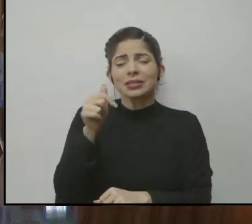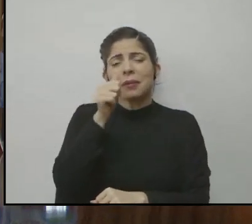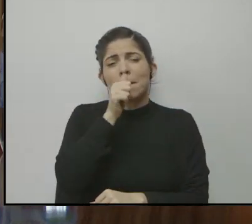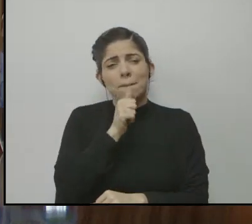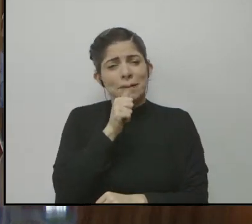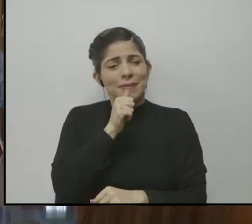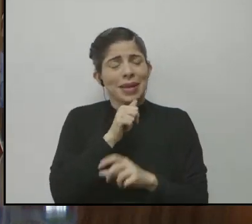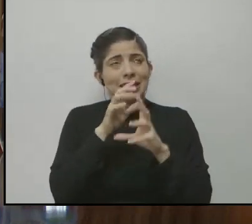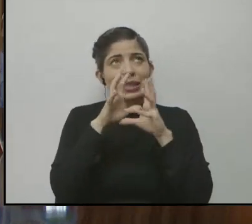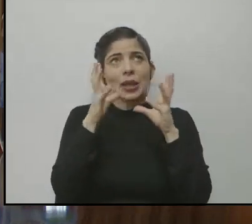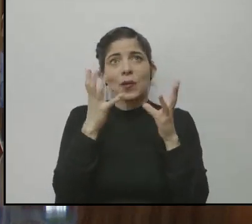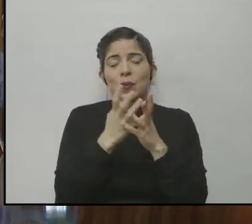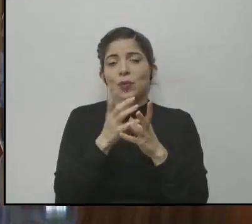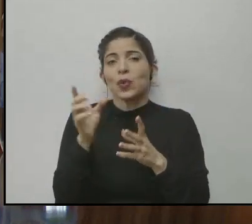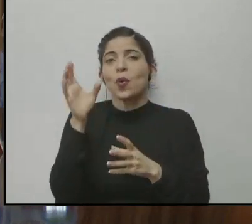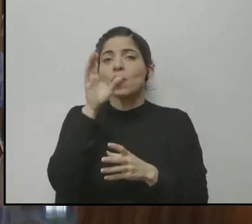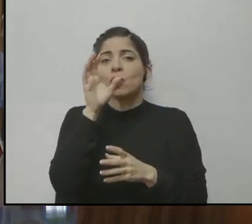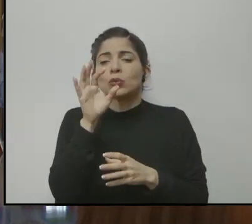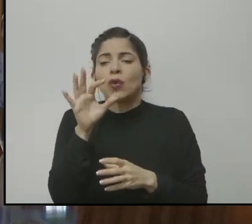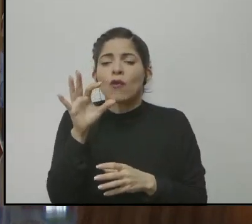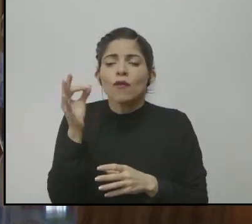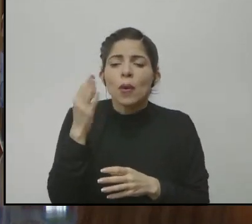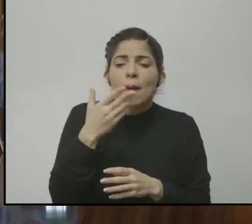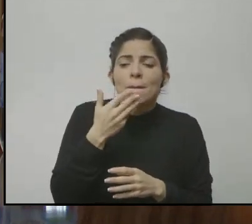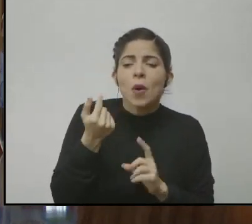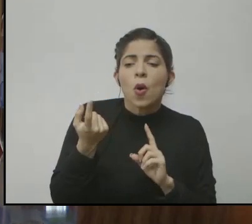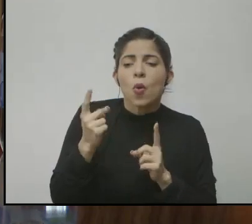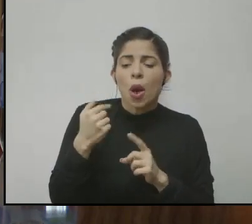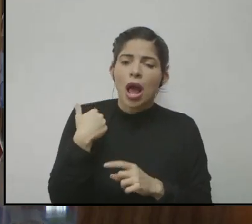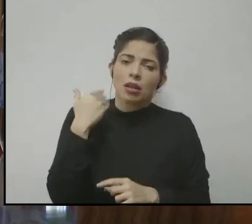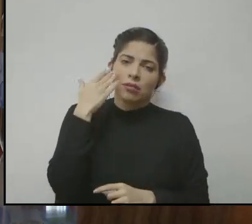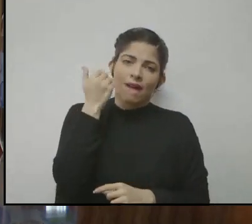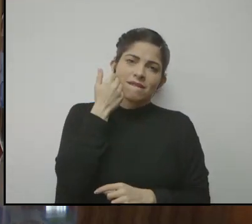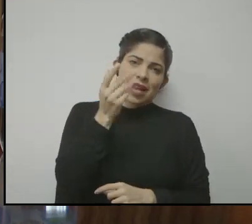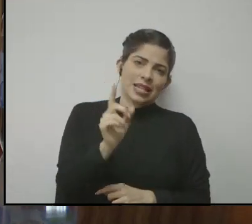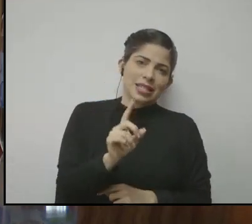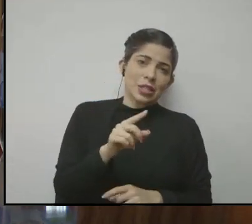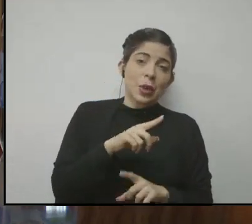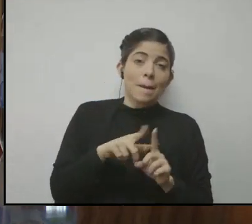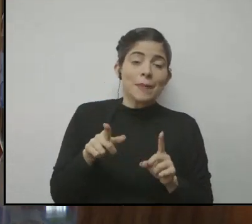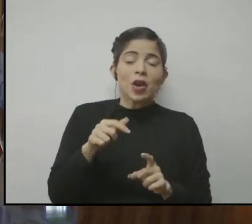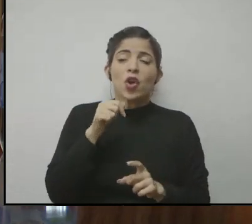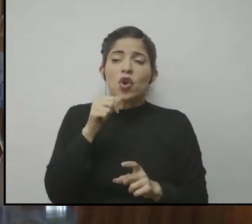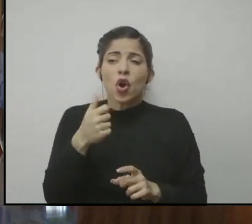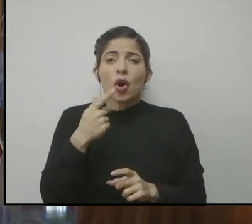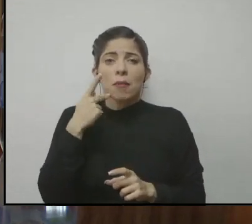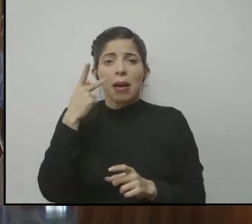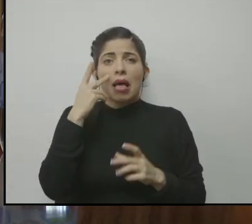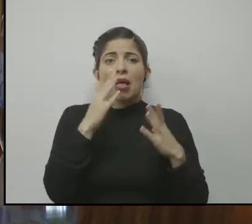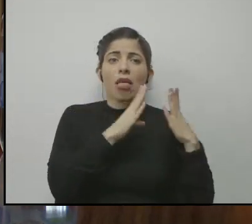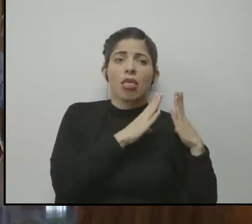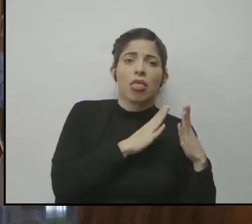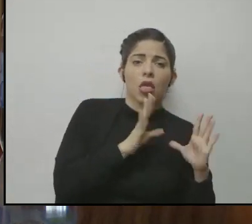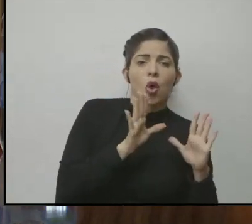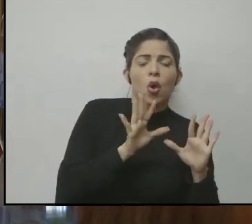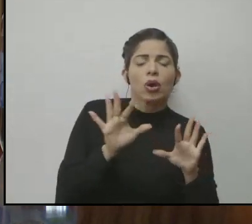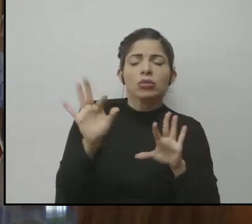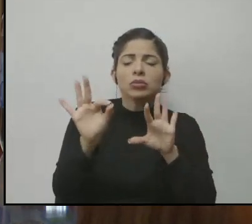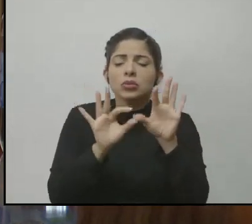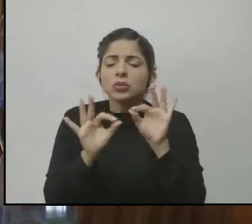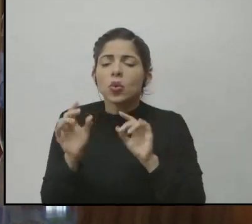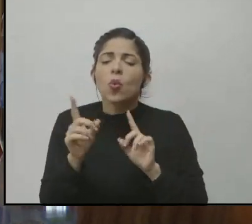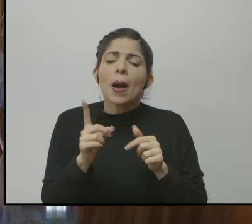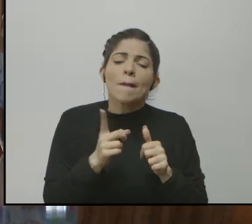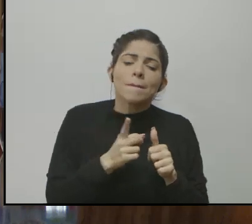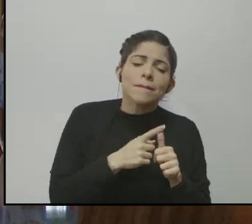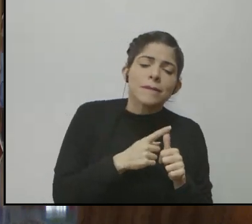del mundo, buscar las mejores formas, eso sé que no es fácil, pero en ese sentido también no recargarse, ver cuáles tareas hacemos primero, cuáles